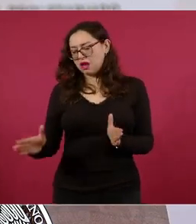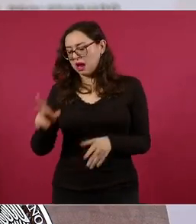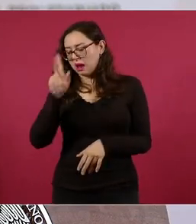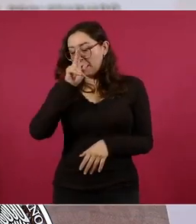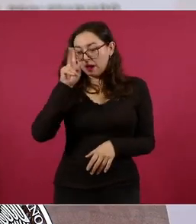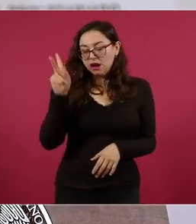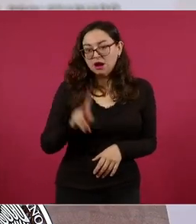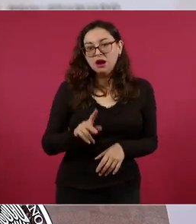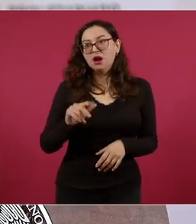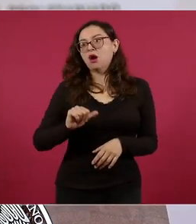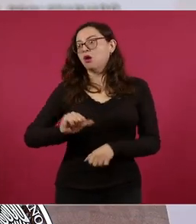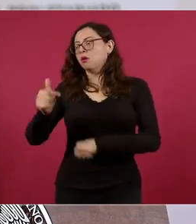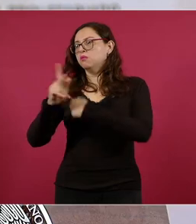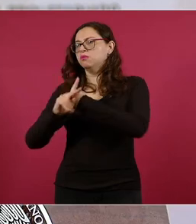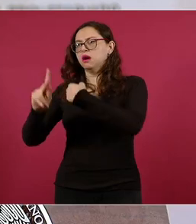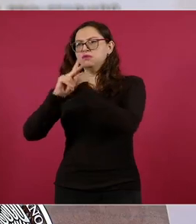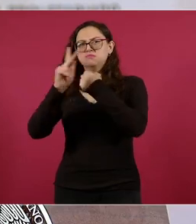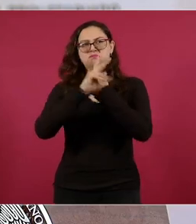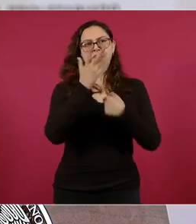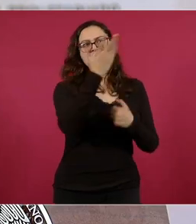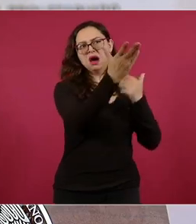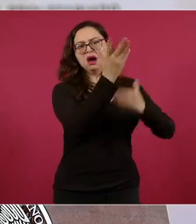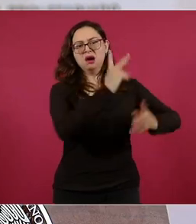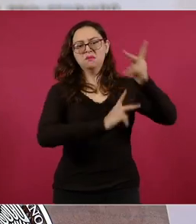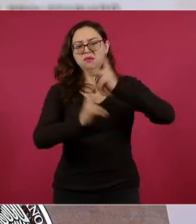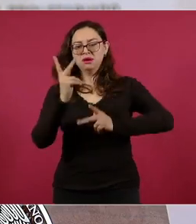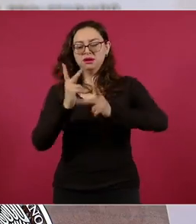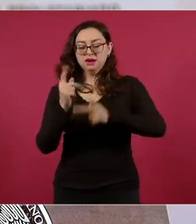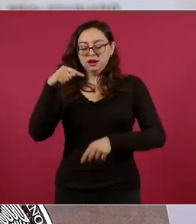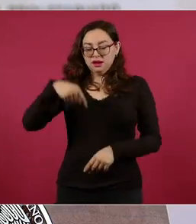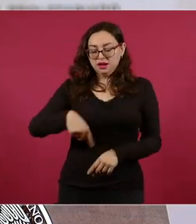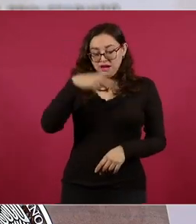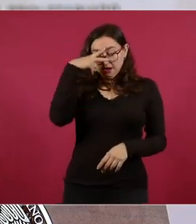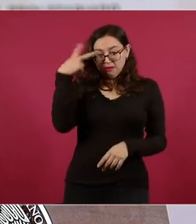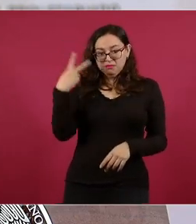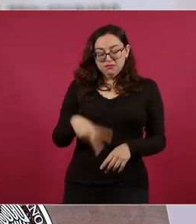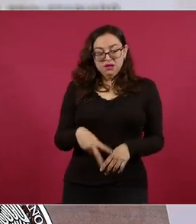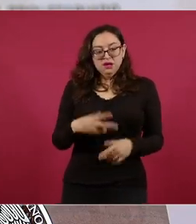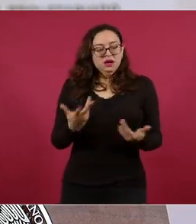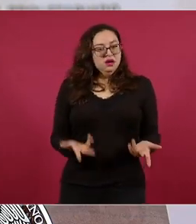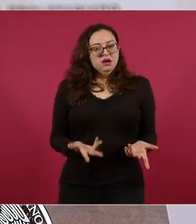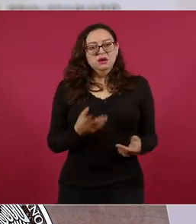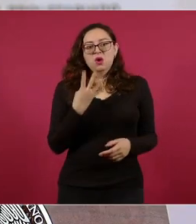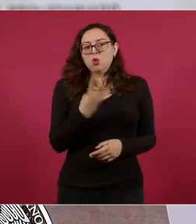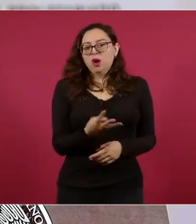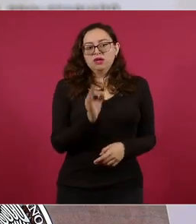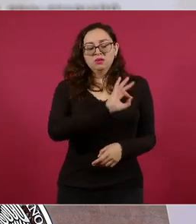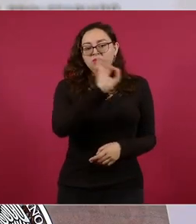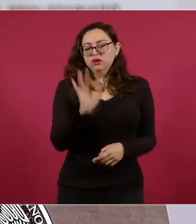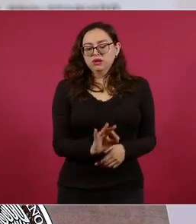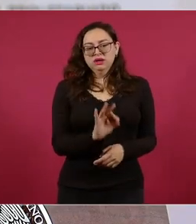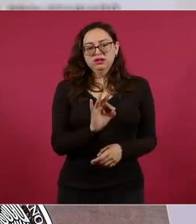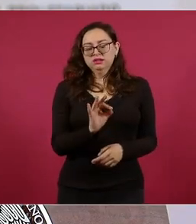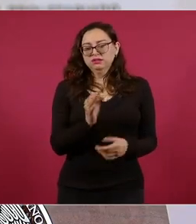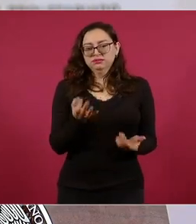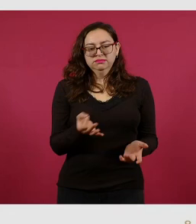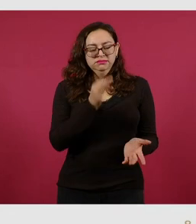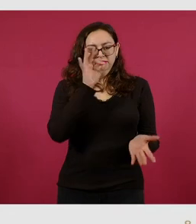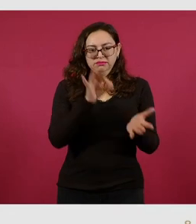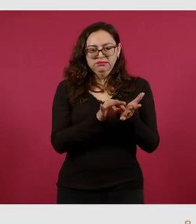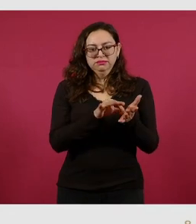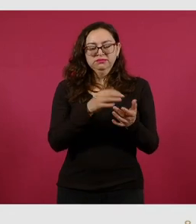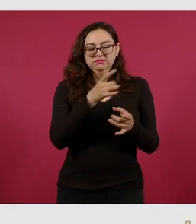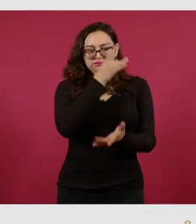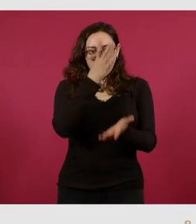menos su deuda. Esta administración incrementó la deuda como porcentaje del Producto Interno Bruto en cuatro punto nueve puntos porcentuales,